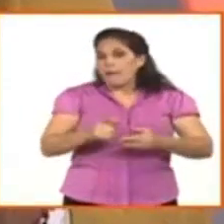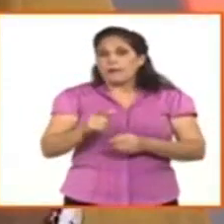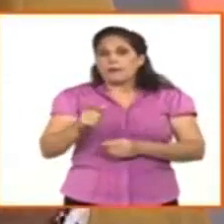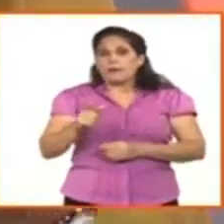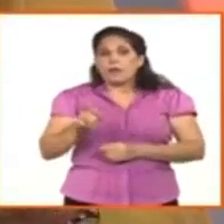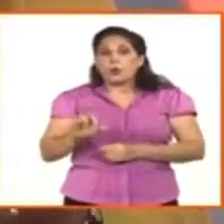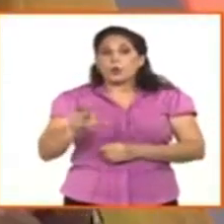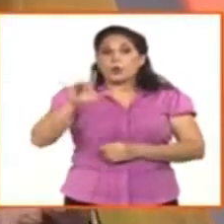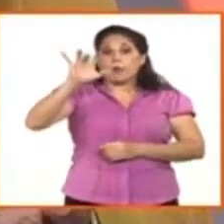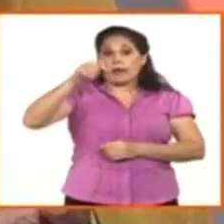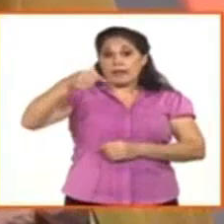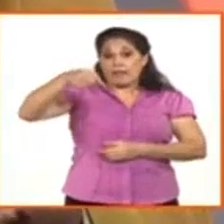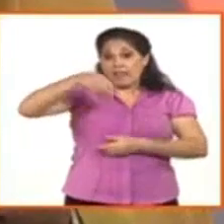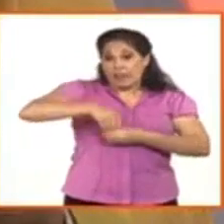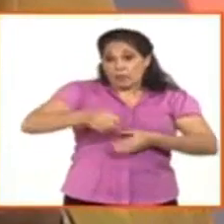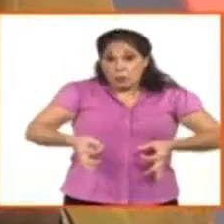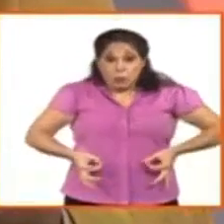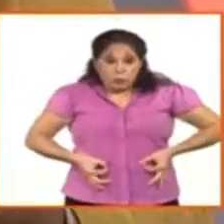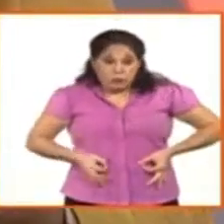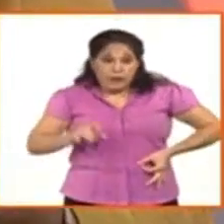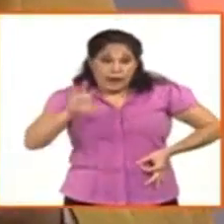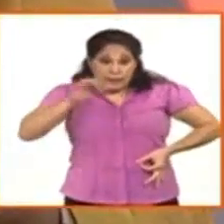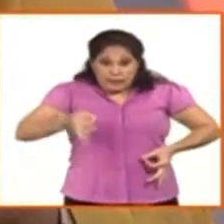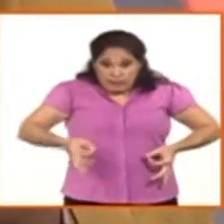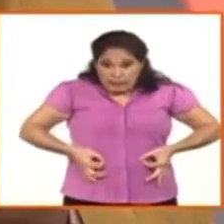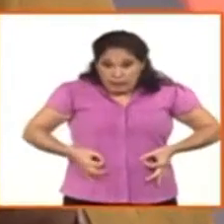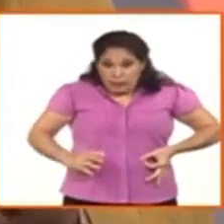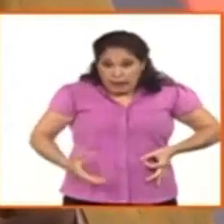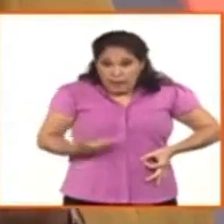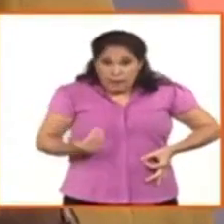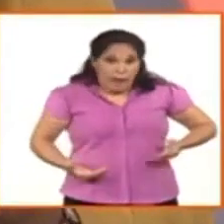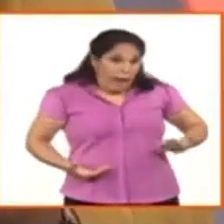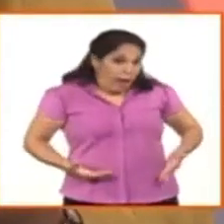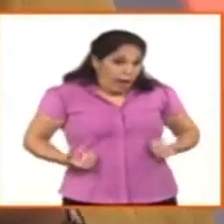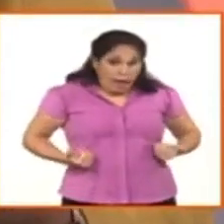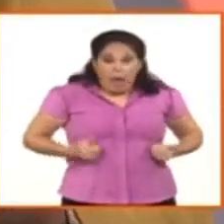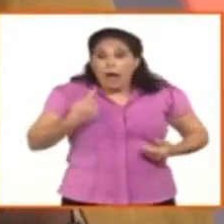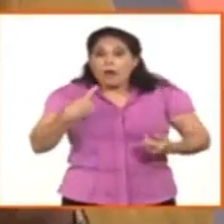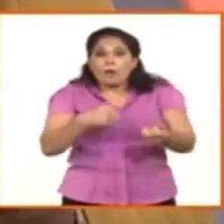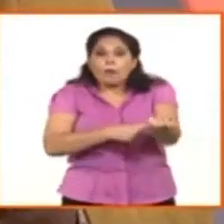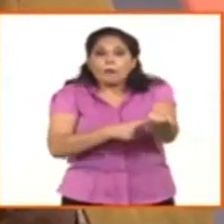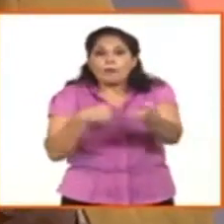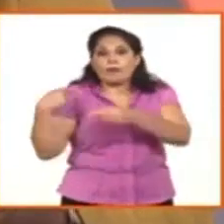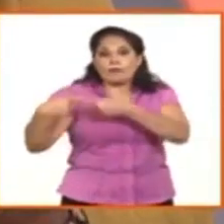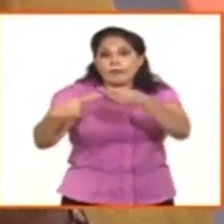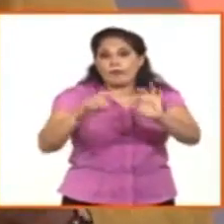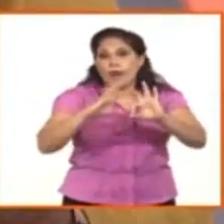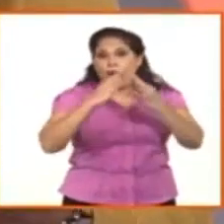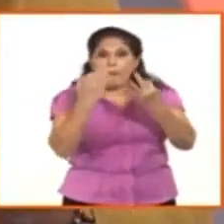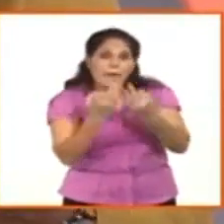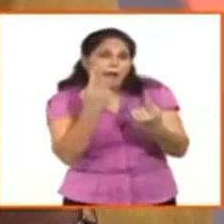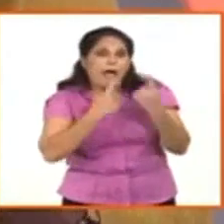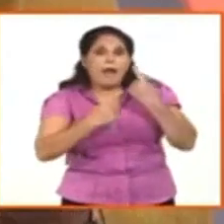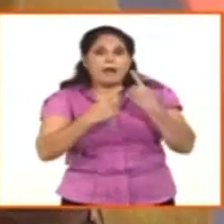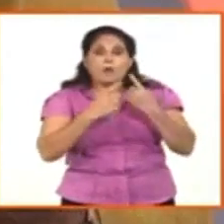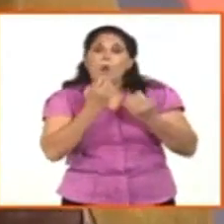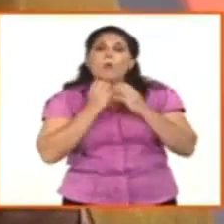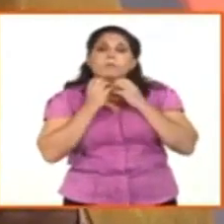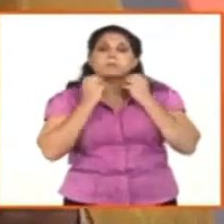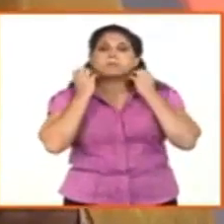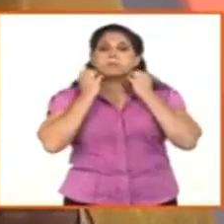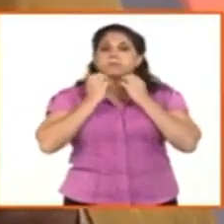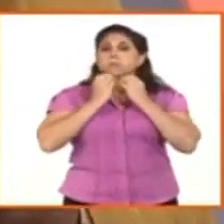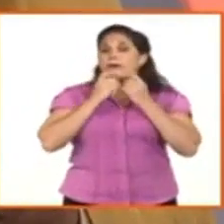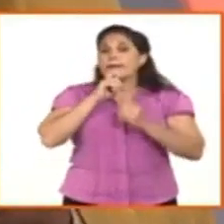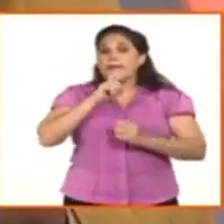útero veneno que haya perdido el útero o una condición genética que no le permita o endocrinológica sostener un